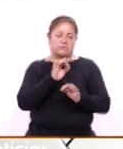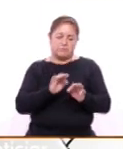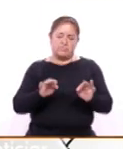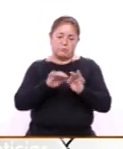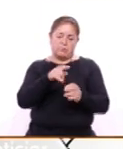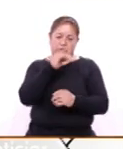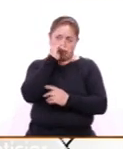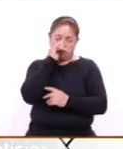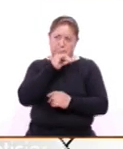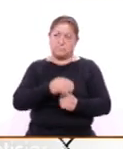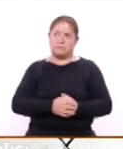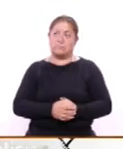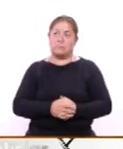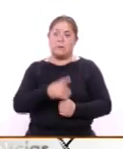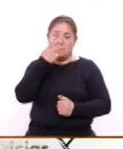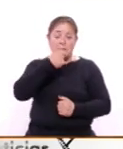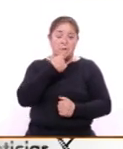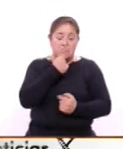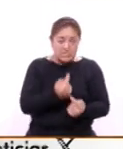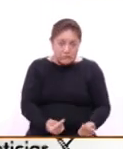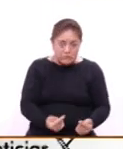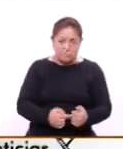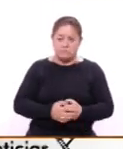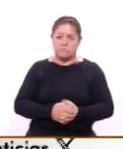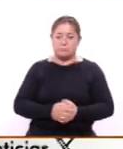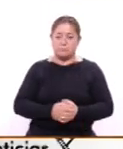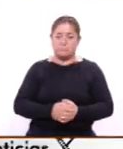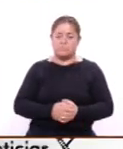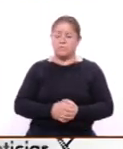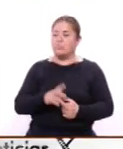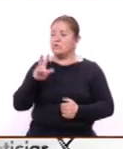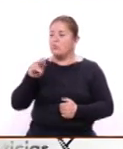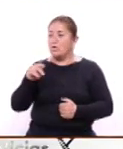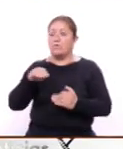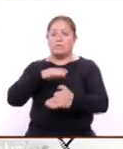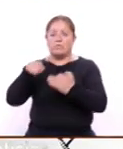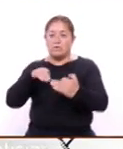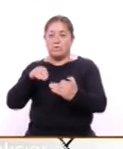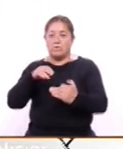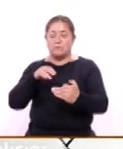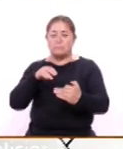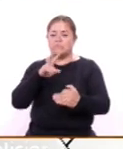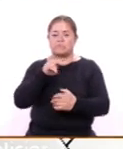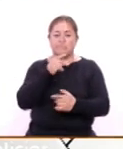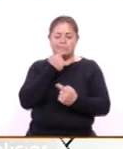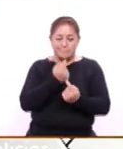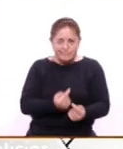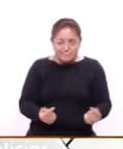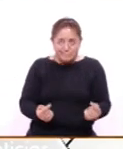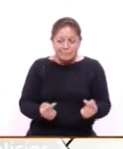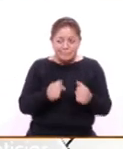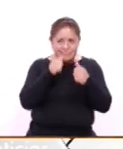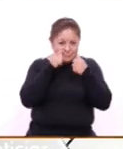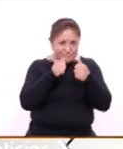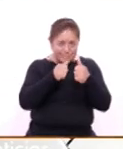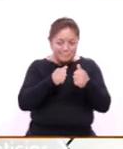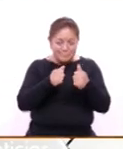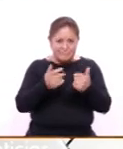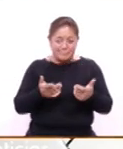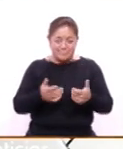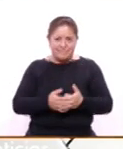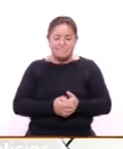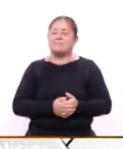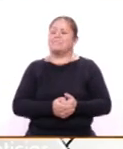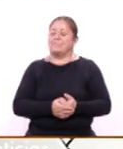Totalmente gratuito. ¿Para los niños? Así es. También. No, para todos, para toda la población. No, no, quiero decir también a los niños atienden desde pequeños. Exactamente. Porque obviamente